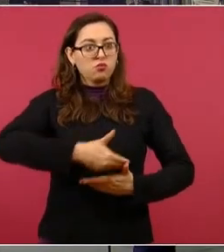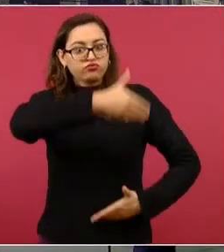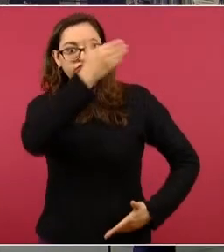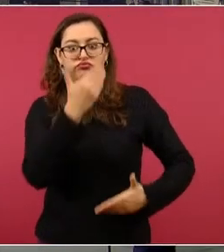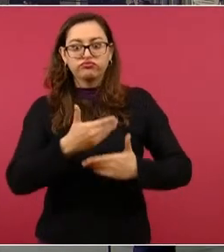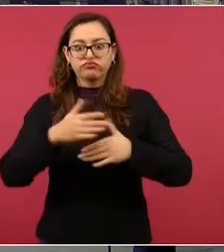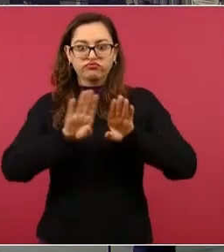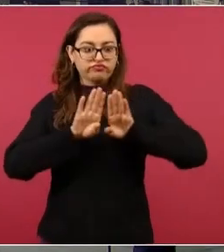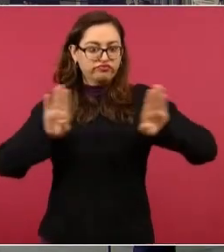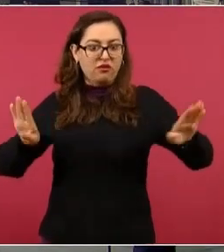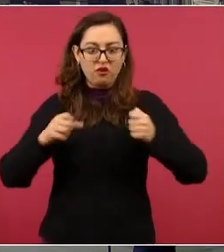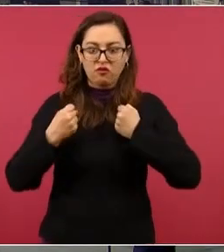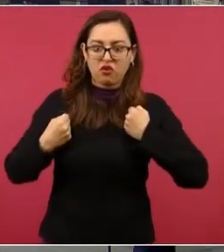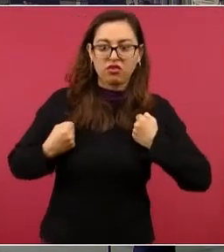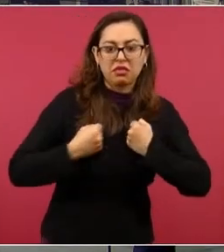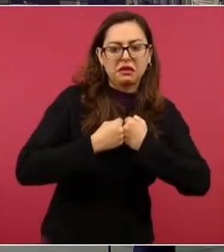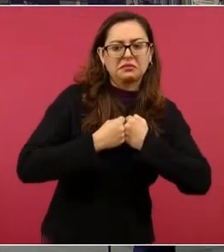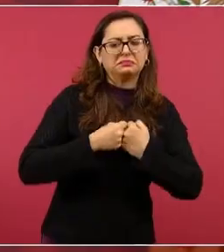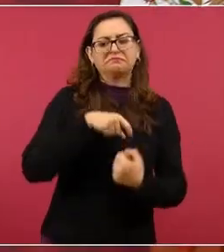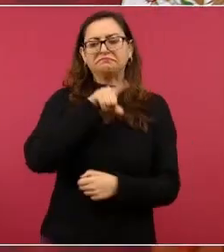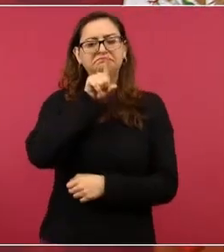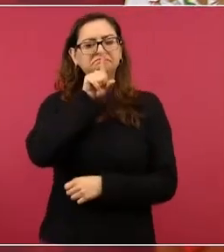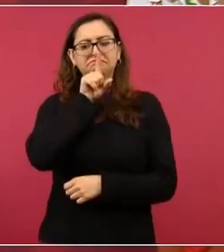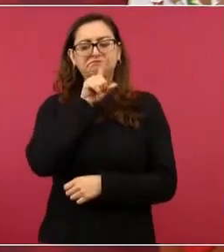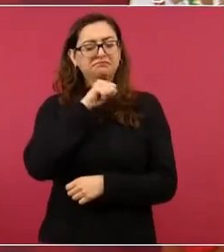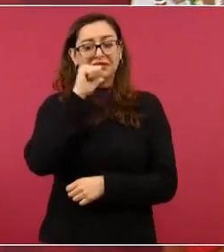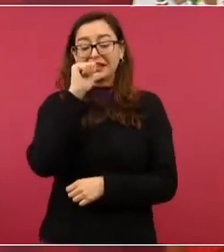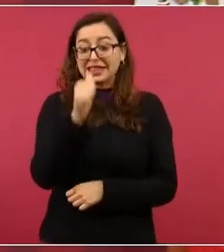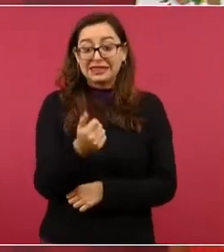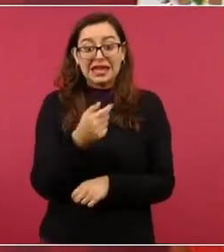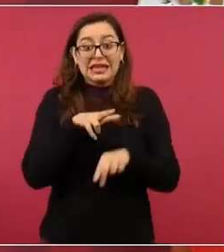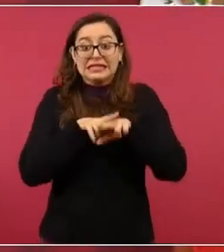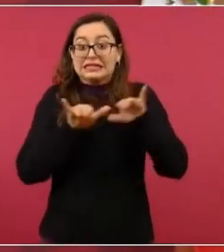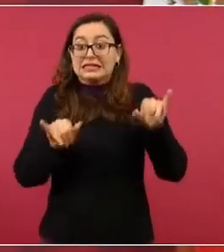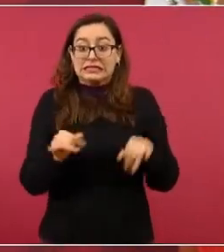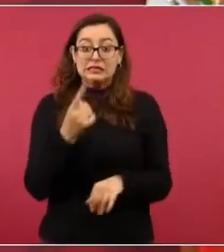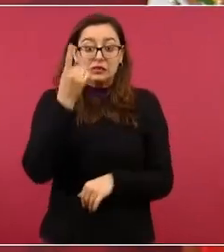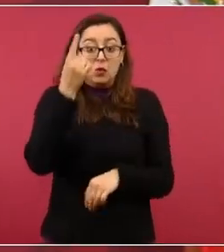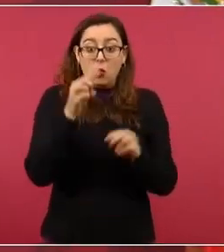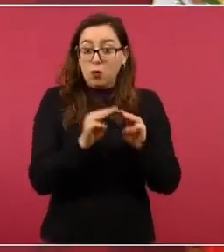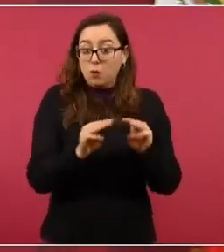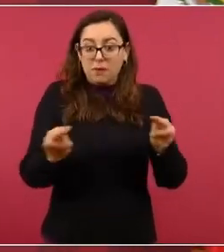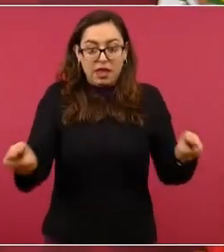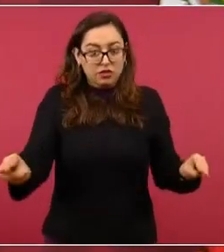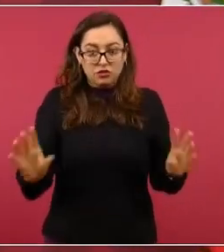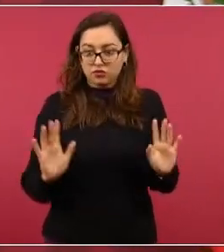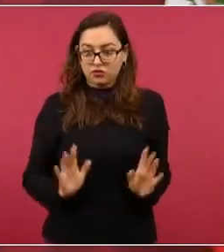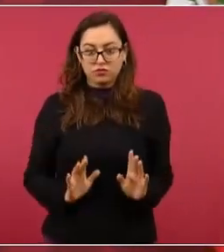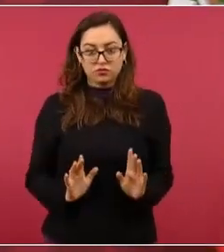todos los otros presidentes de Estados Unidos